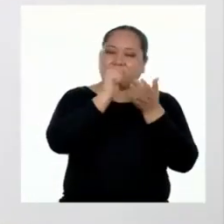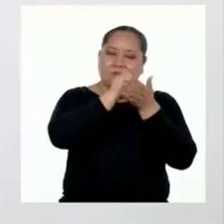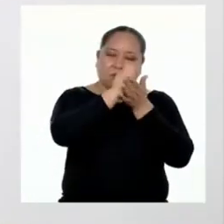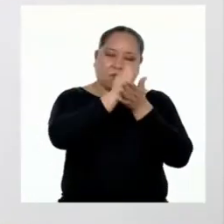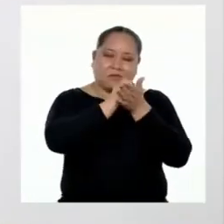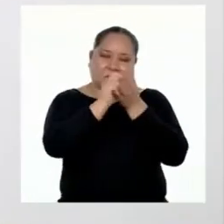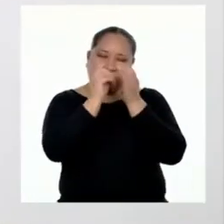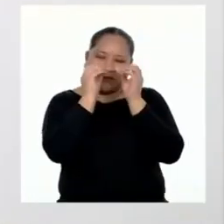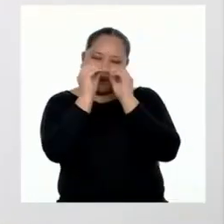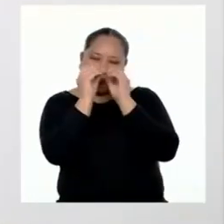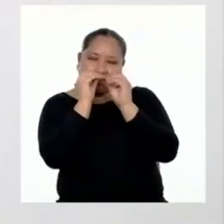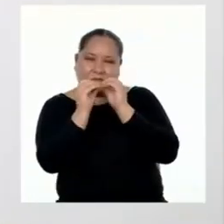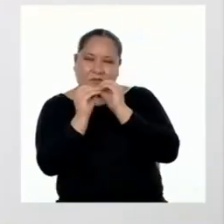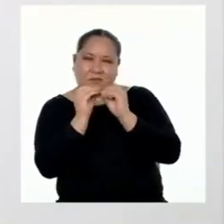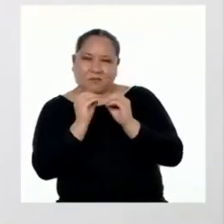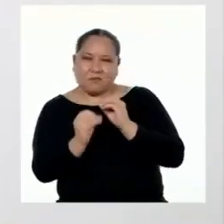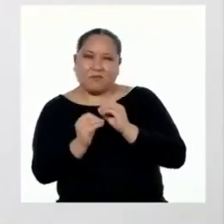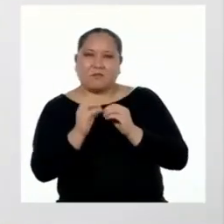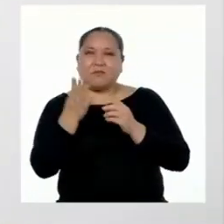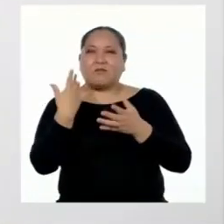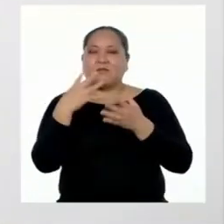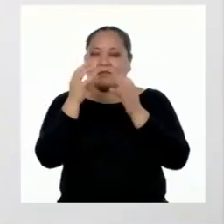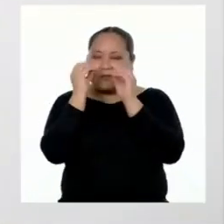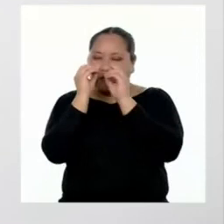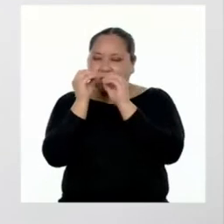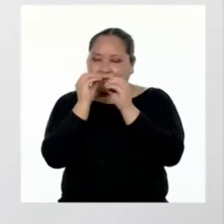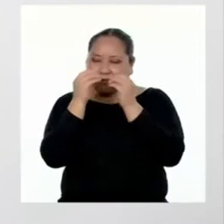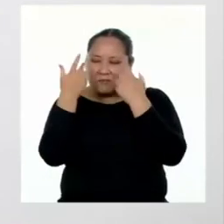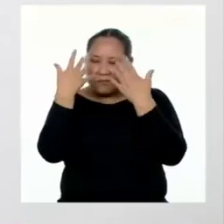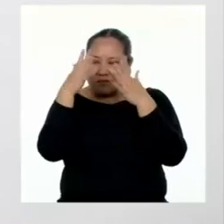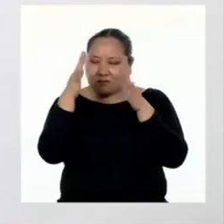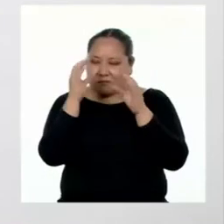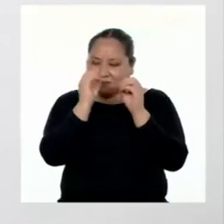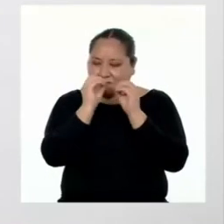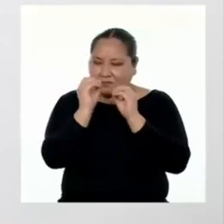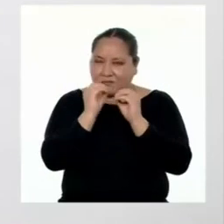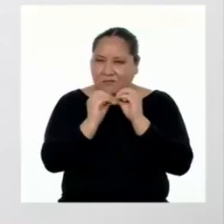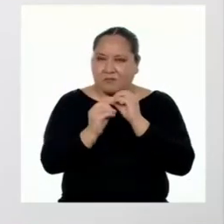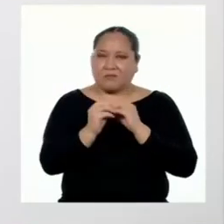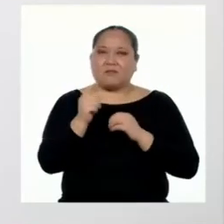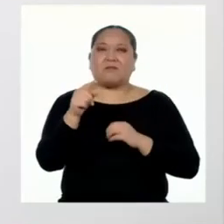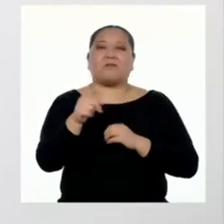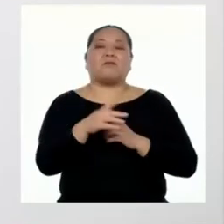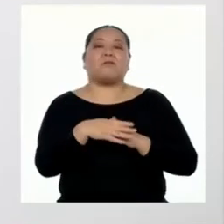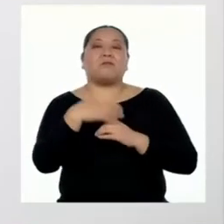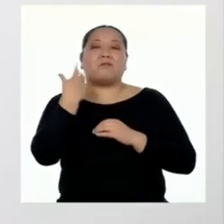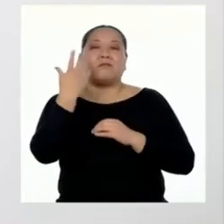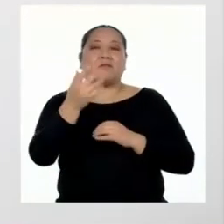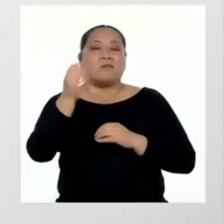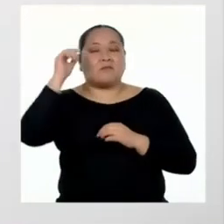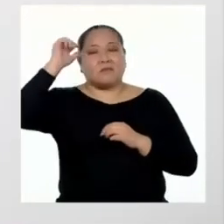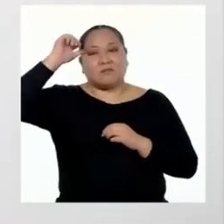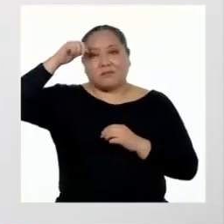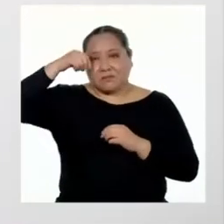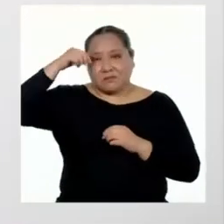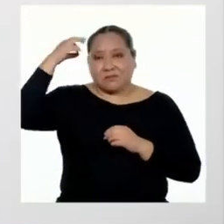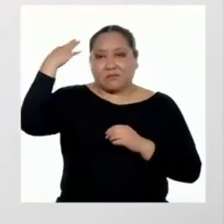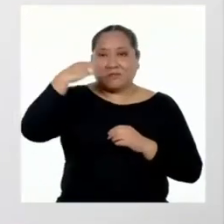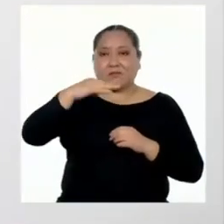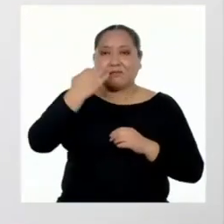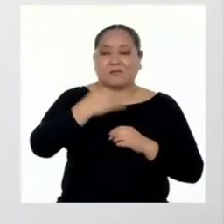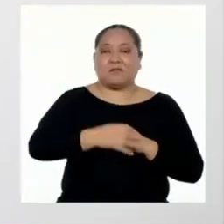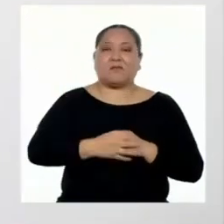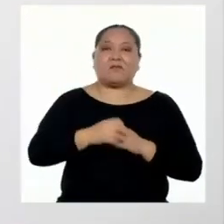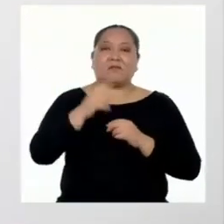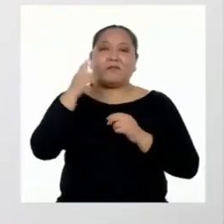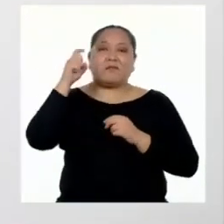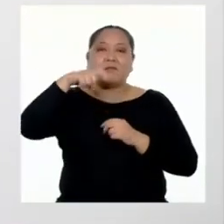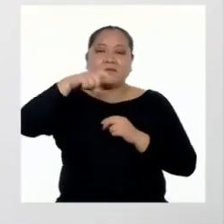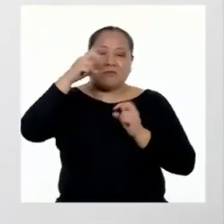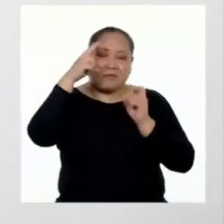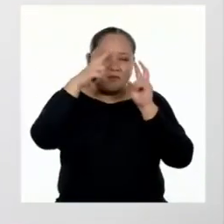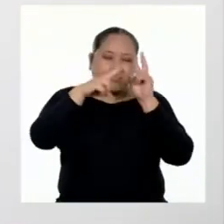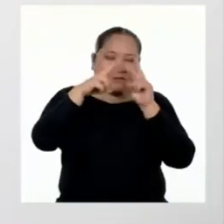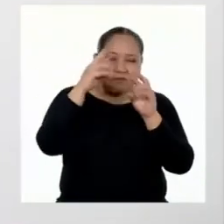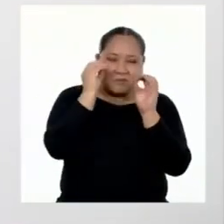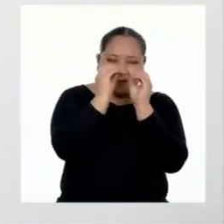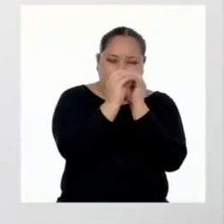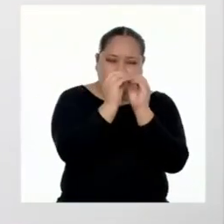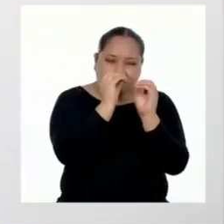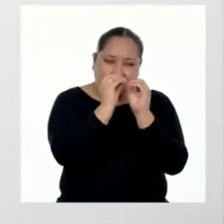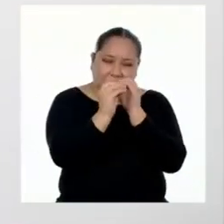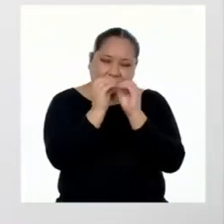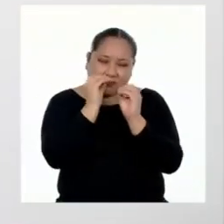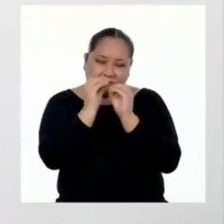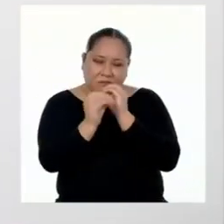la redacción. Y luego hagan las correcciones necesarias. Además, recuerden que siempre debemos revisar y